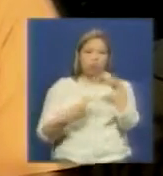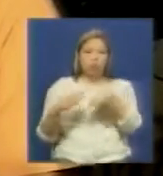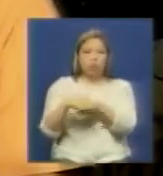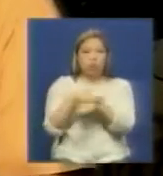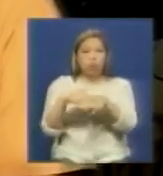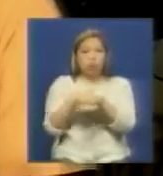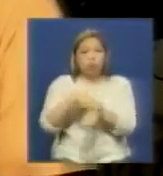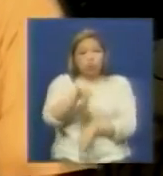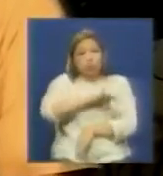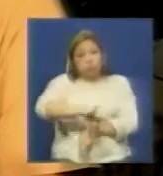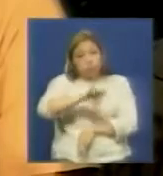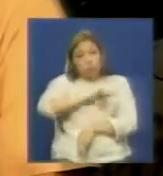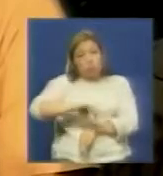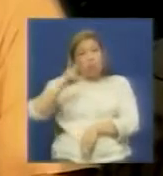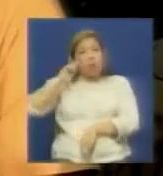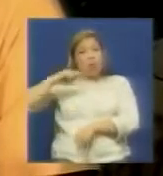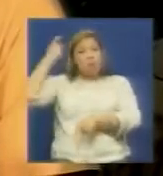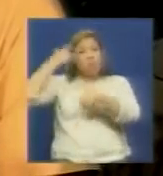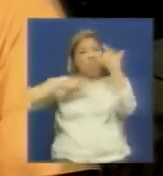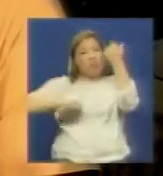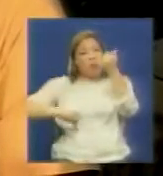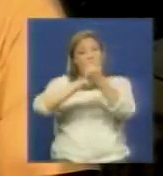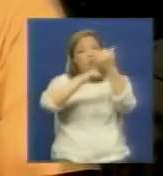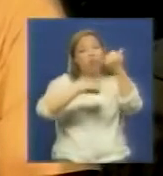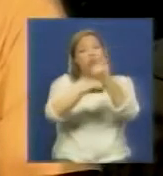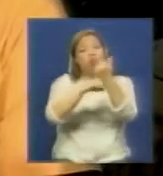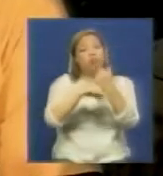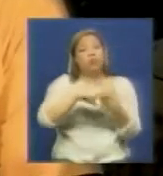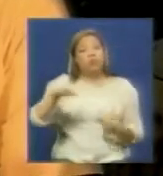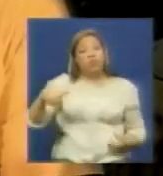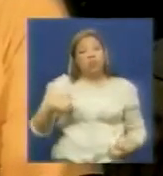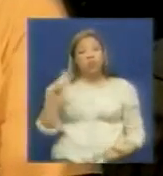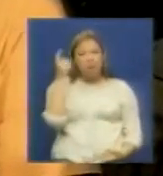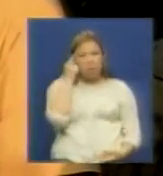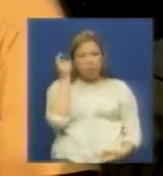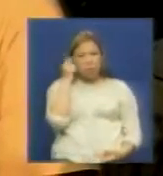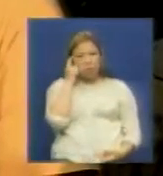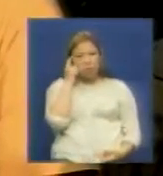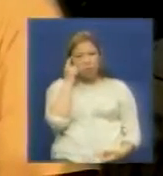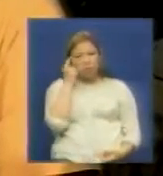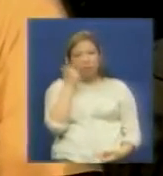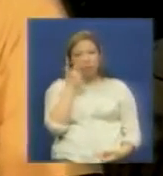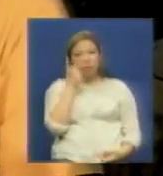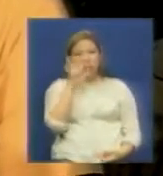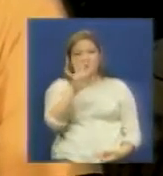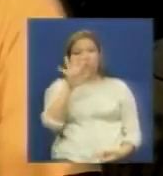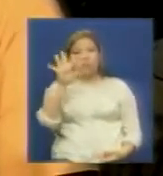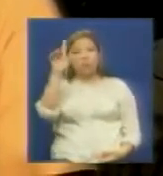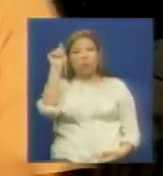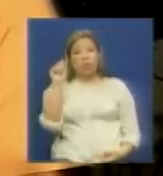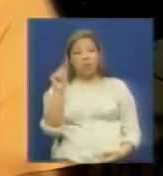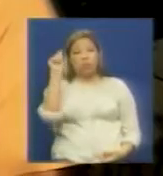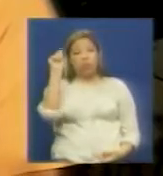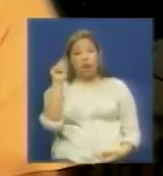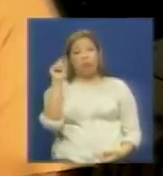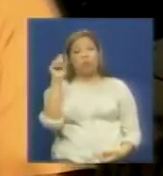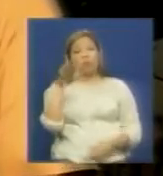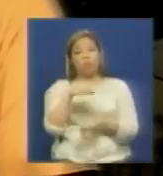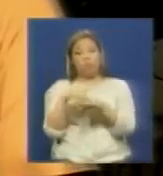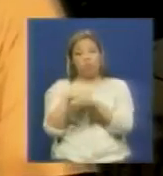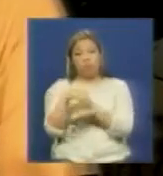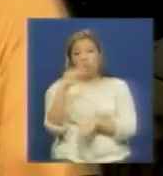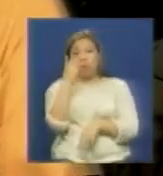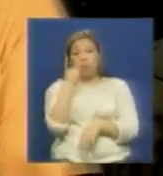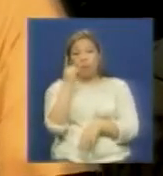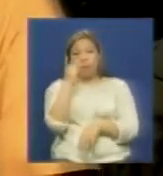Bolivar en Chavista es donde nosotros llamamos a los 55 diputados electos